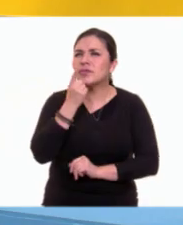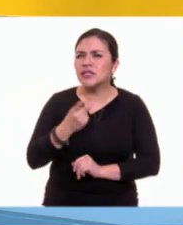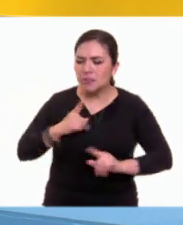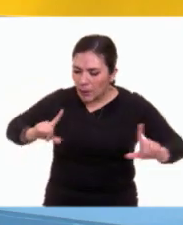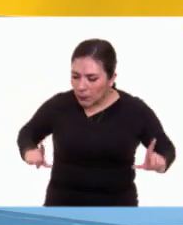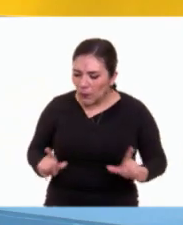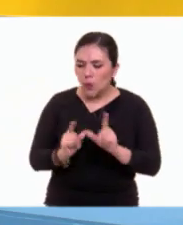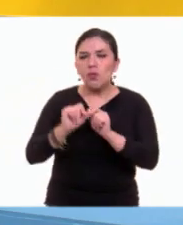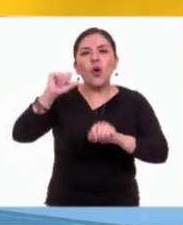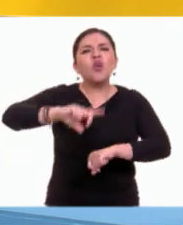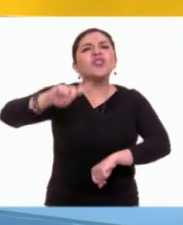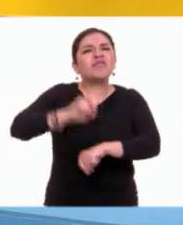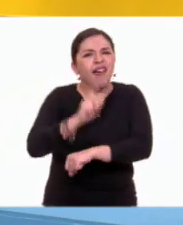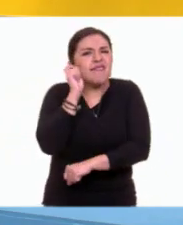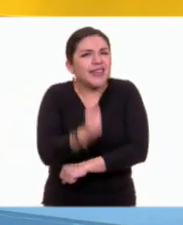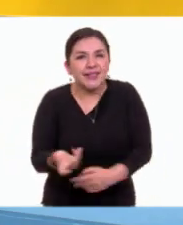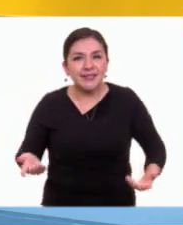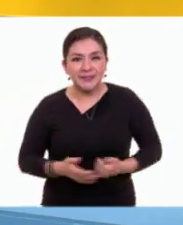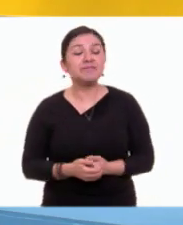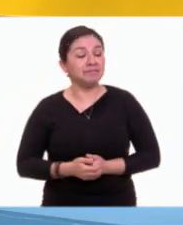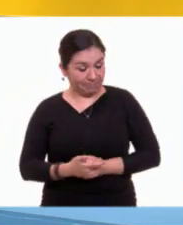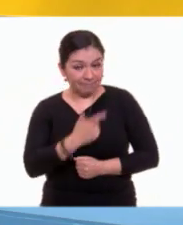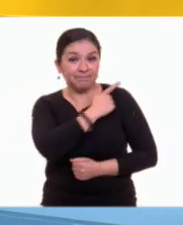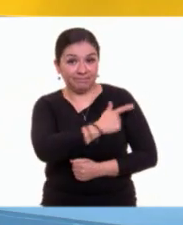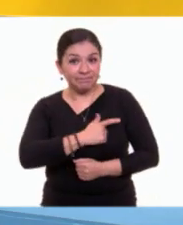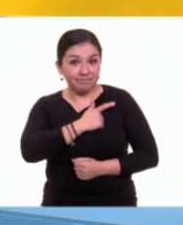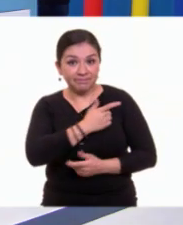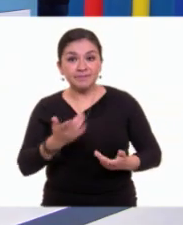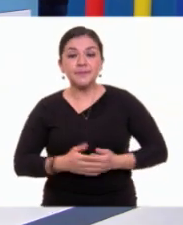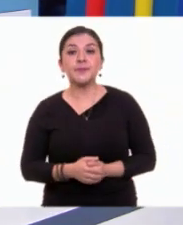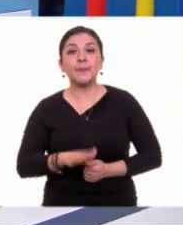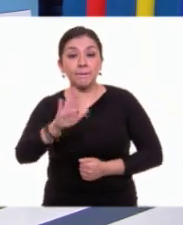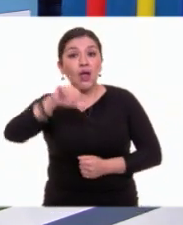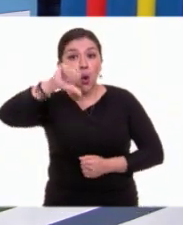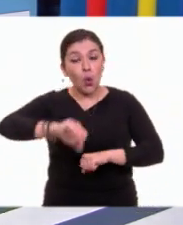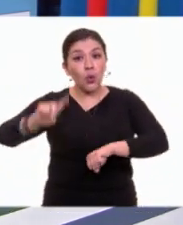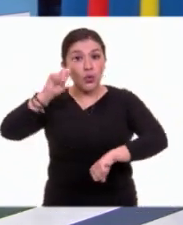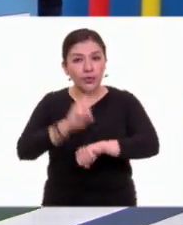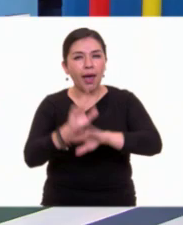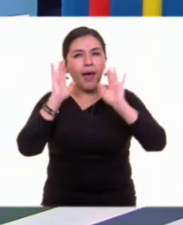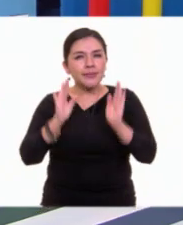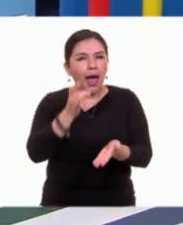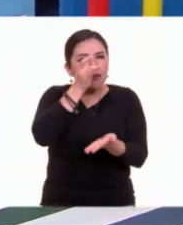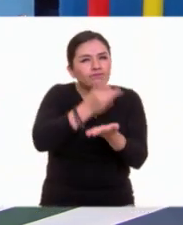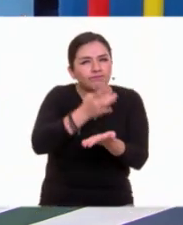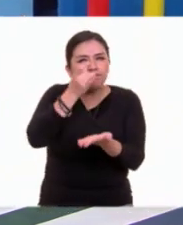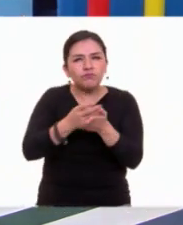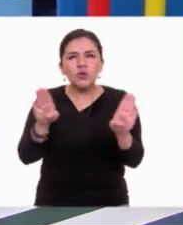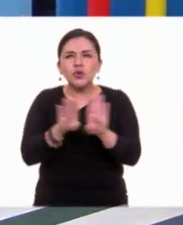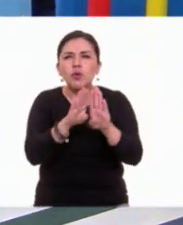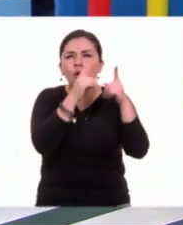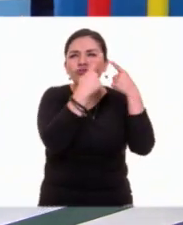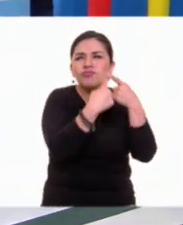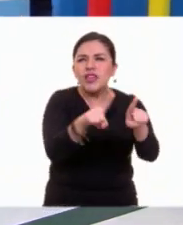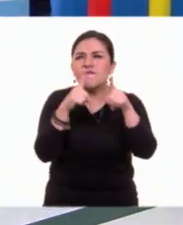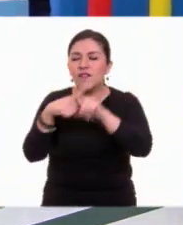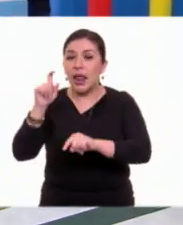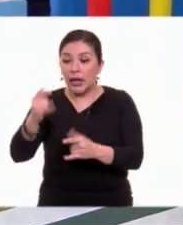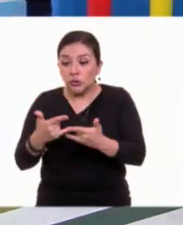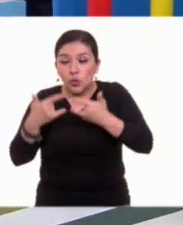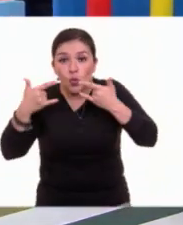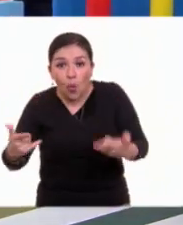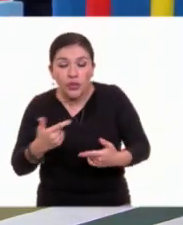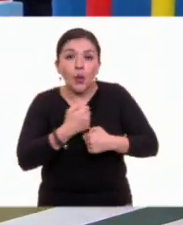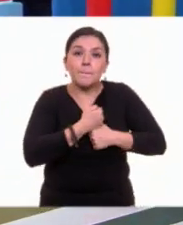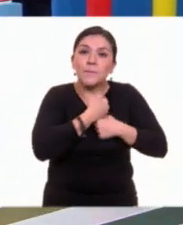hacer el recuento de lo que vimos hoy? Claro que sí, Gaby. Bueno, el día de hoy identificamos algunas diferencias entre el cuento